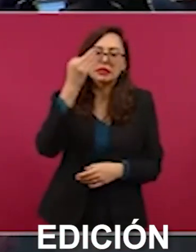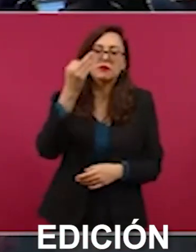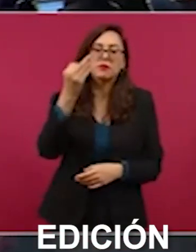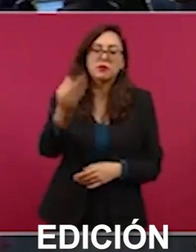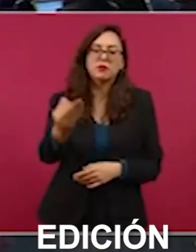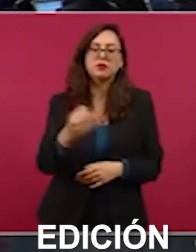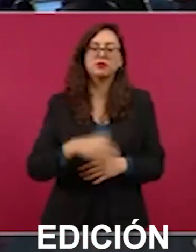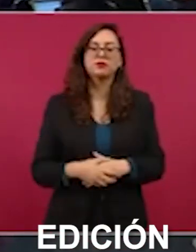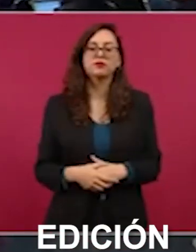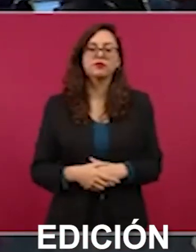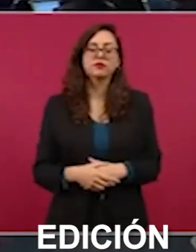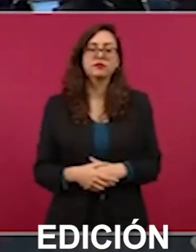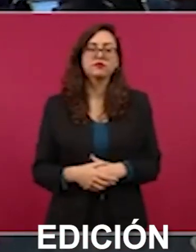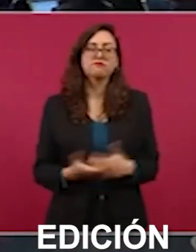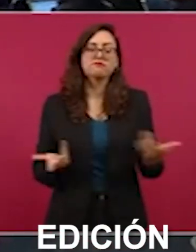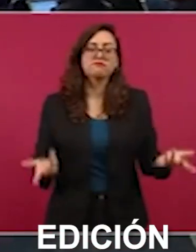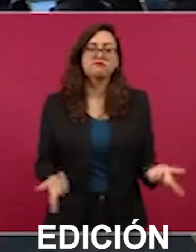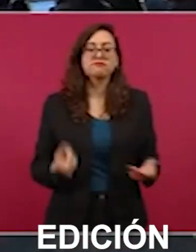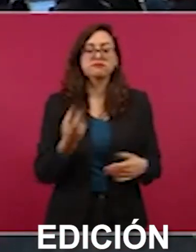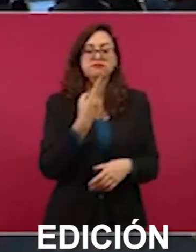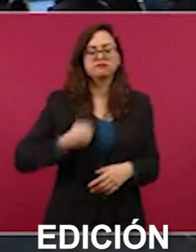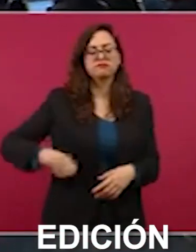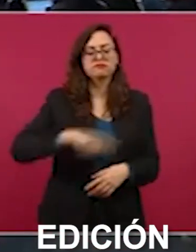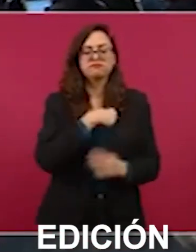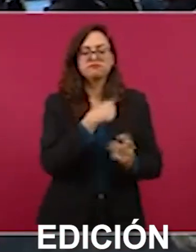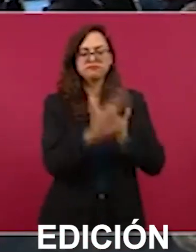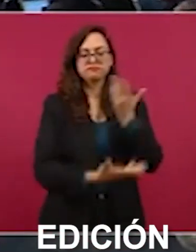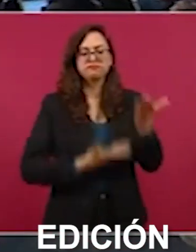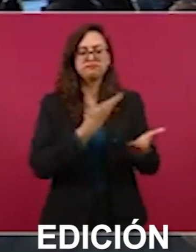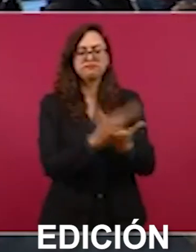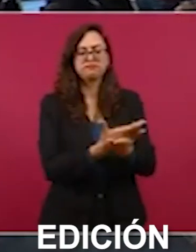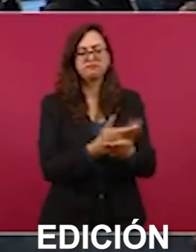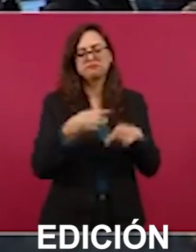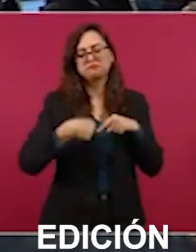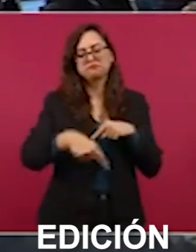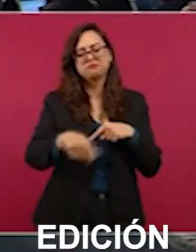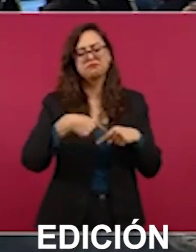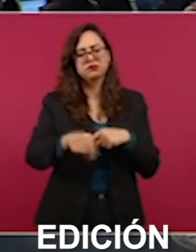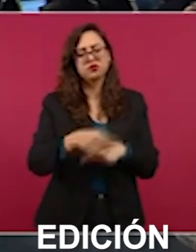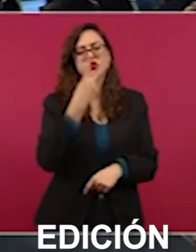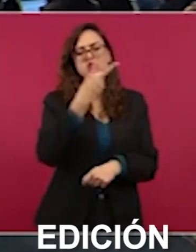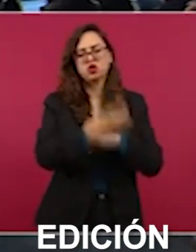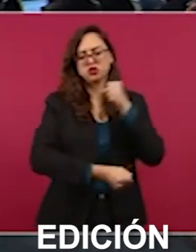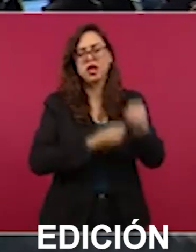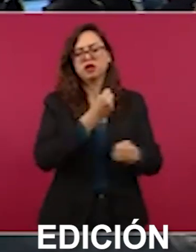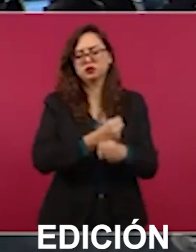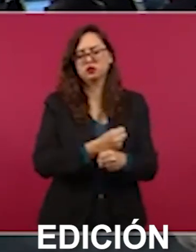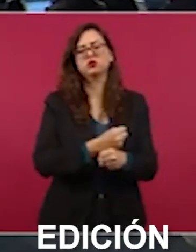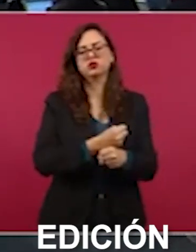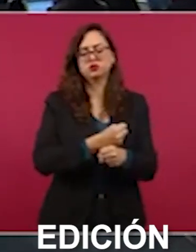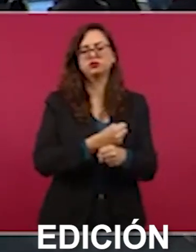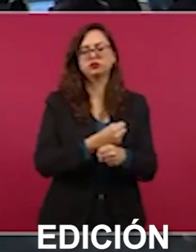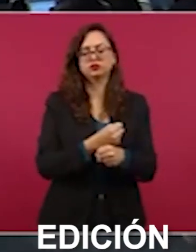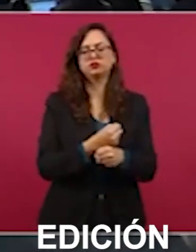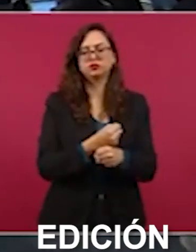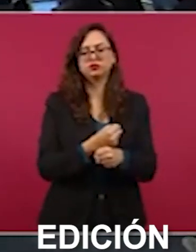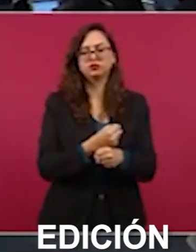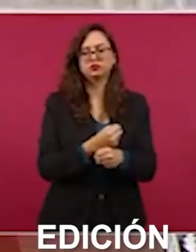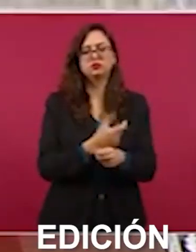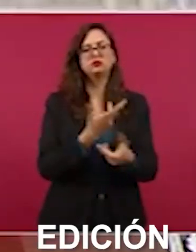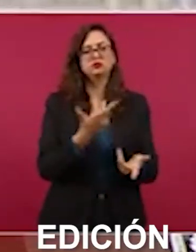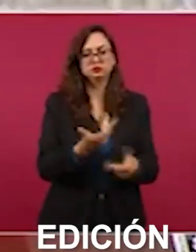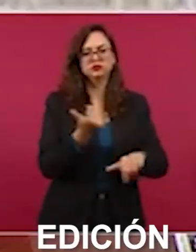ofrecimos ampliar el plazo a dos años para el caso